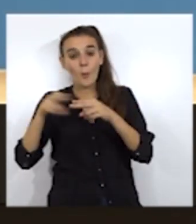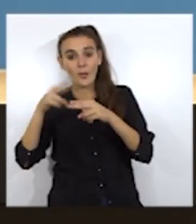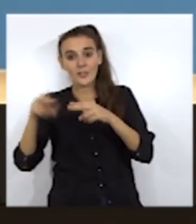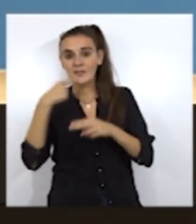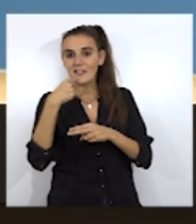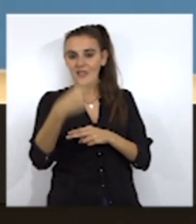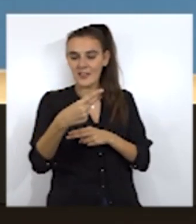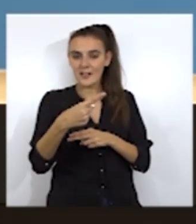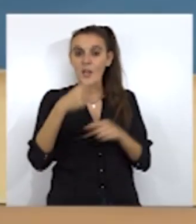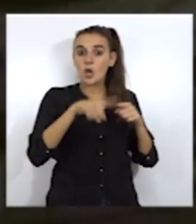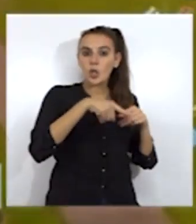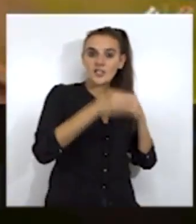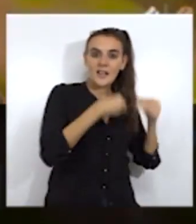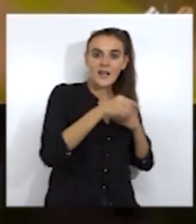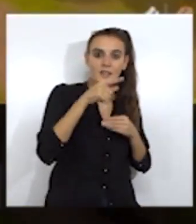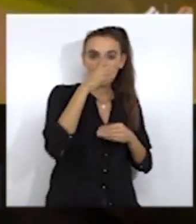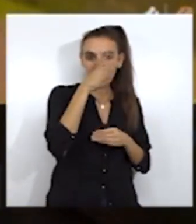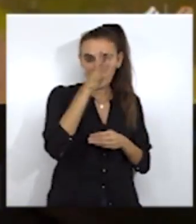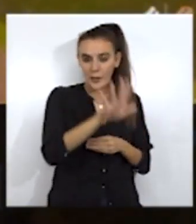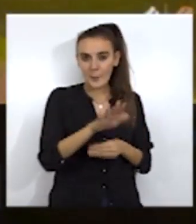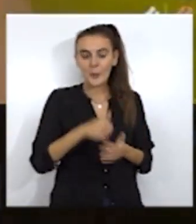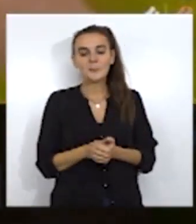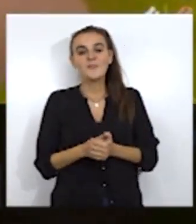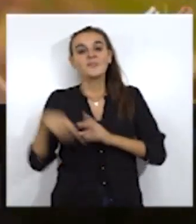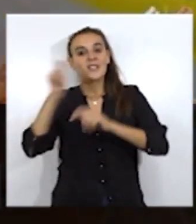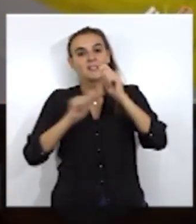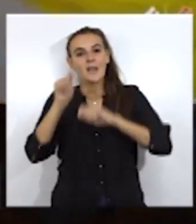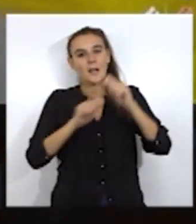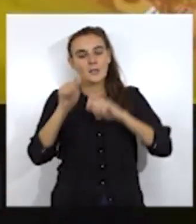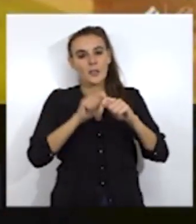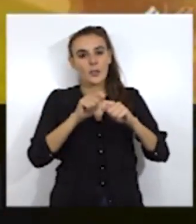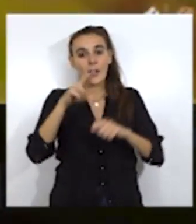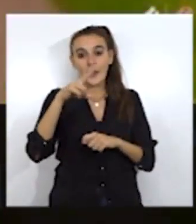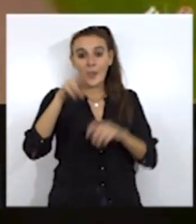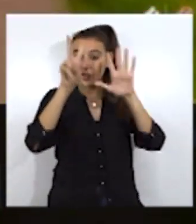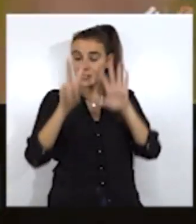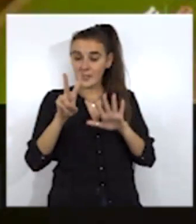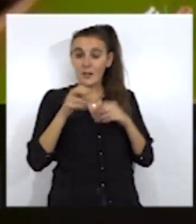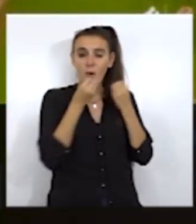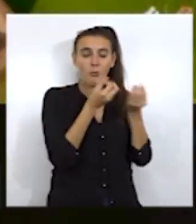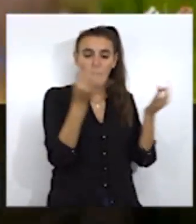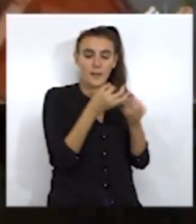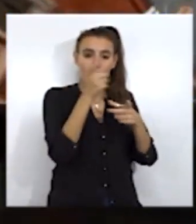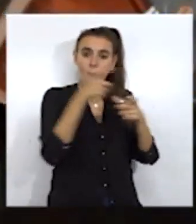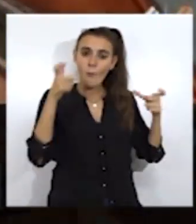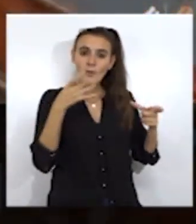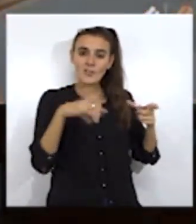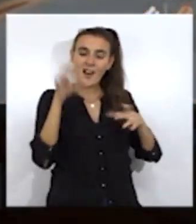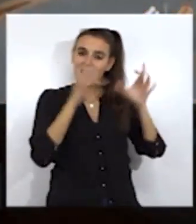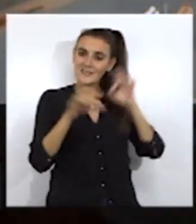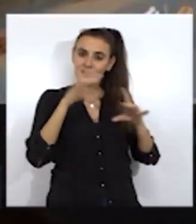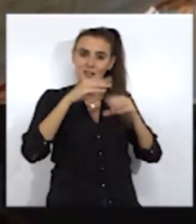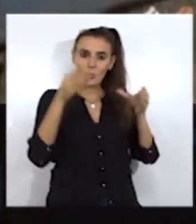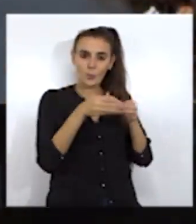suya cosas que denunciamos nosotros. Desde la asociación Septemfrates nos cuentan a qué tipo de público va dedicado esta actividad y en las